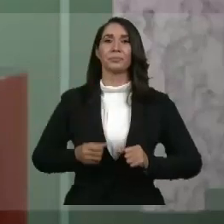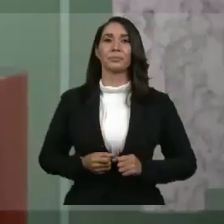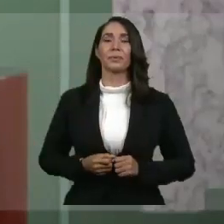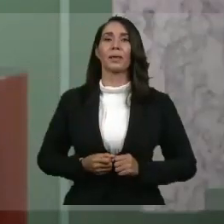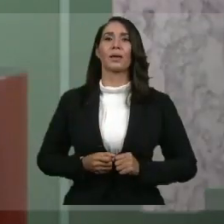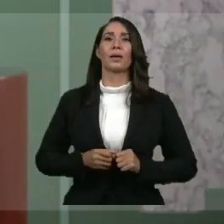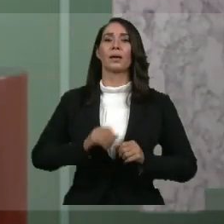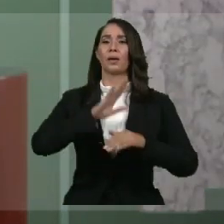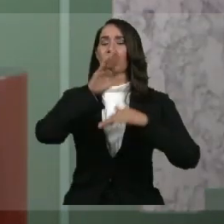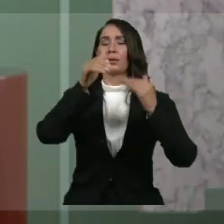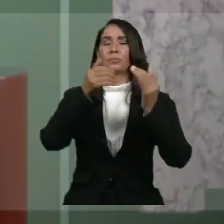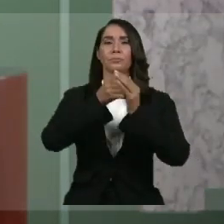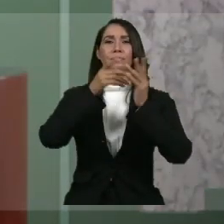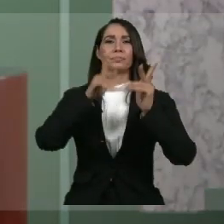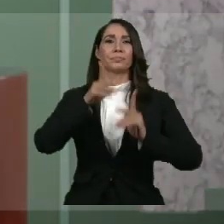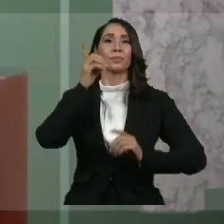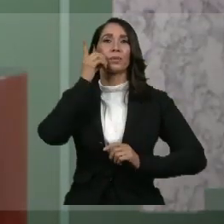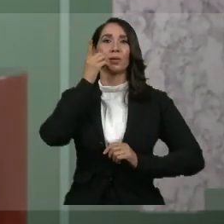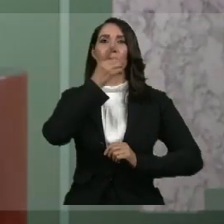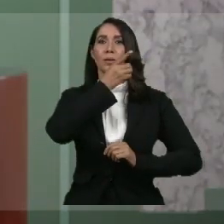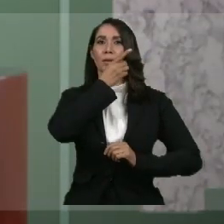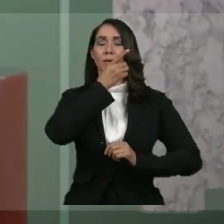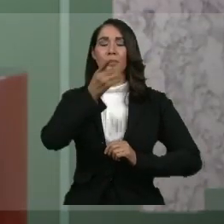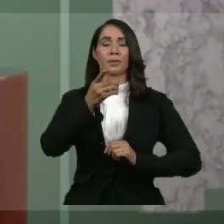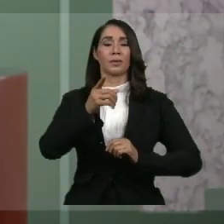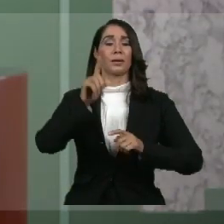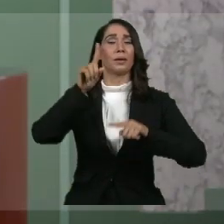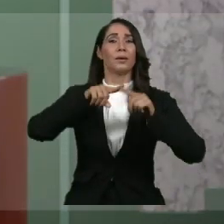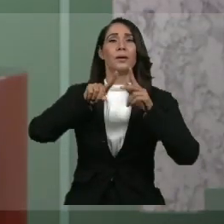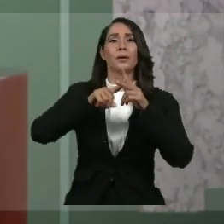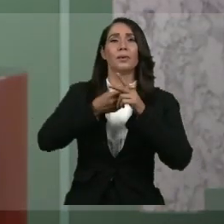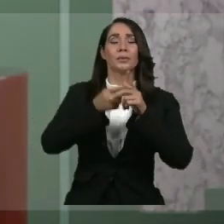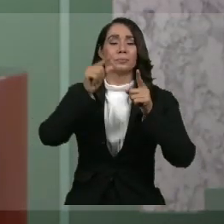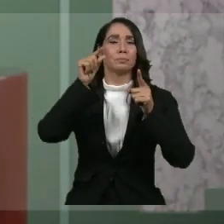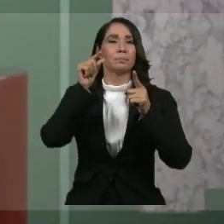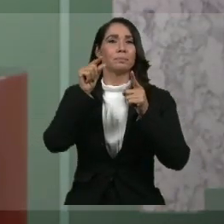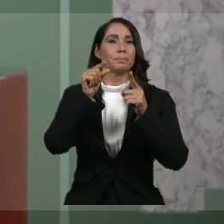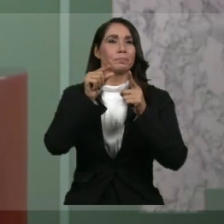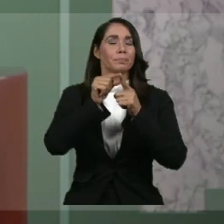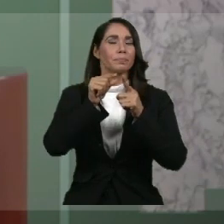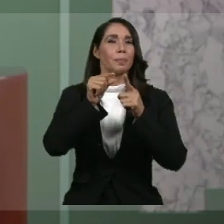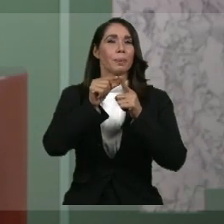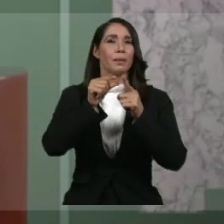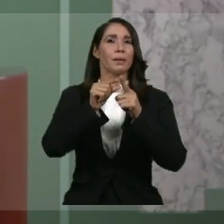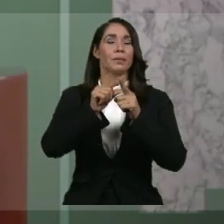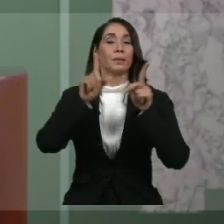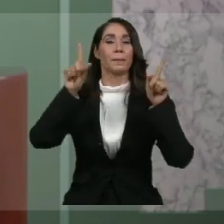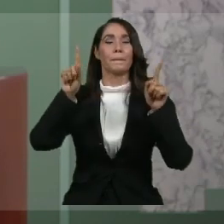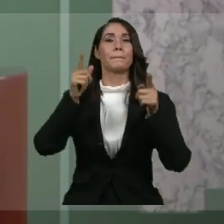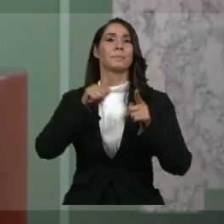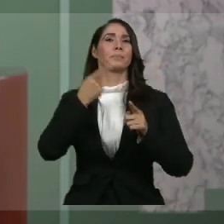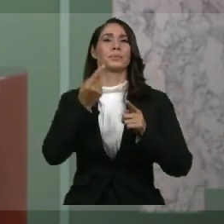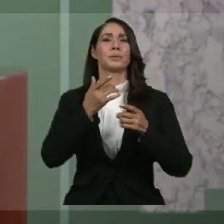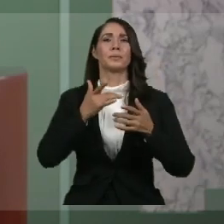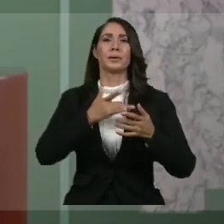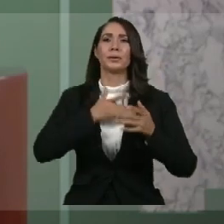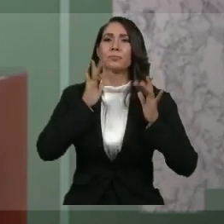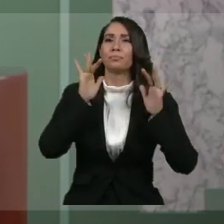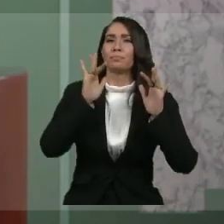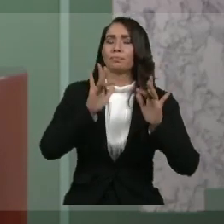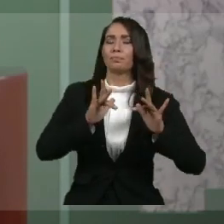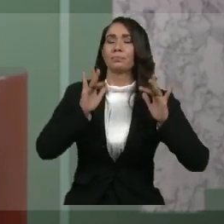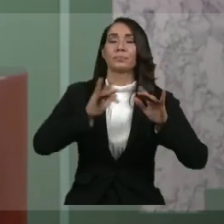Pueblo dominicano, no puedo comenzar estas palabras sin hacer llegar mi más sincero pésame